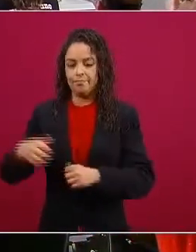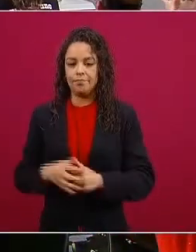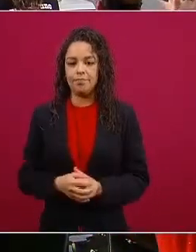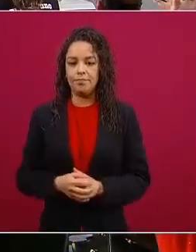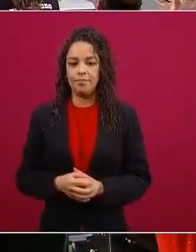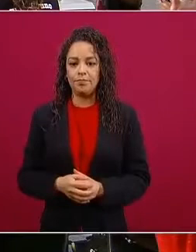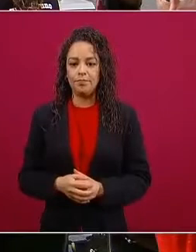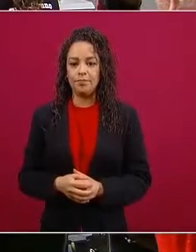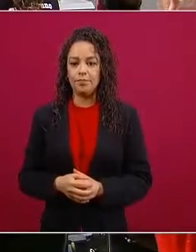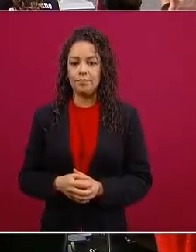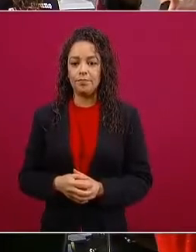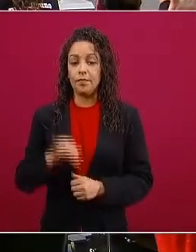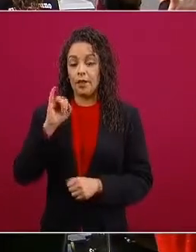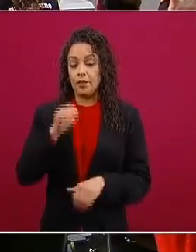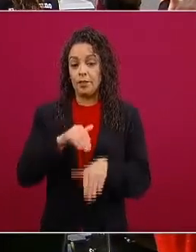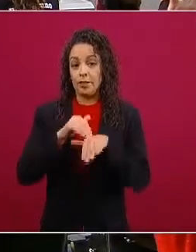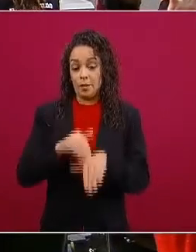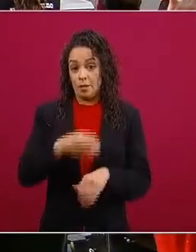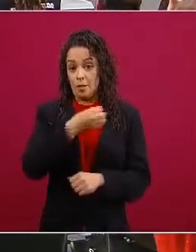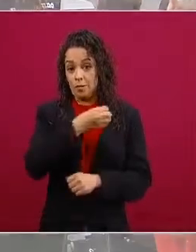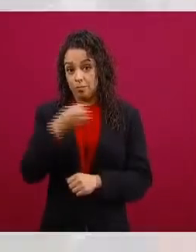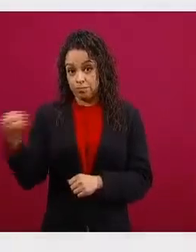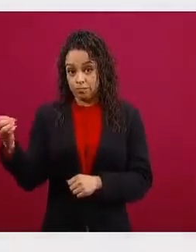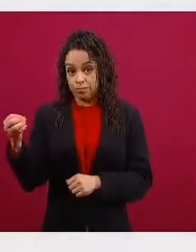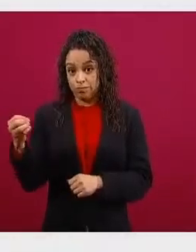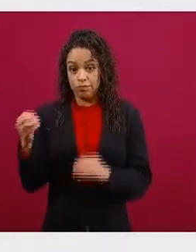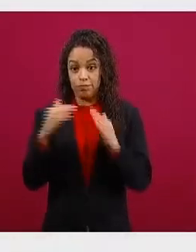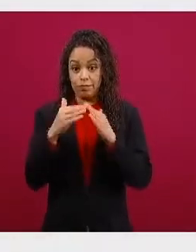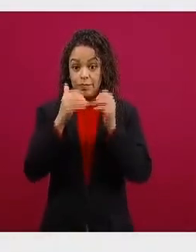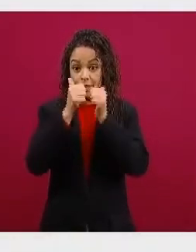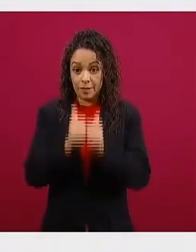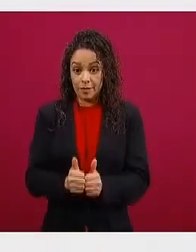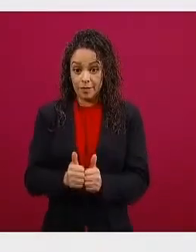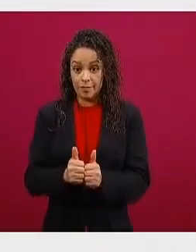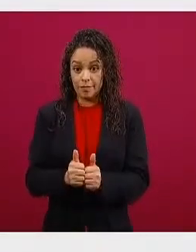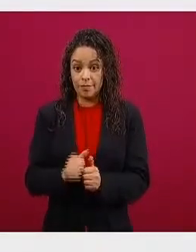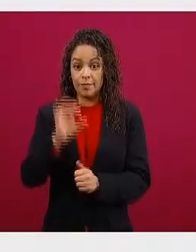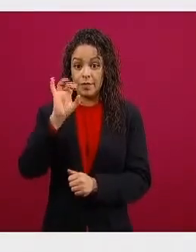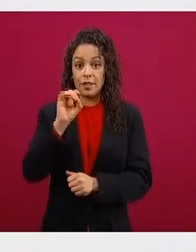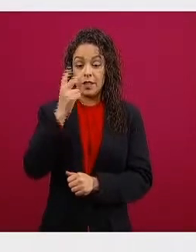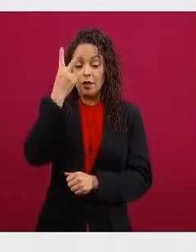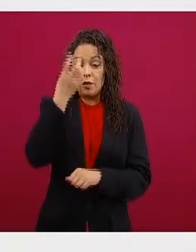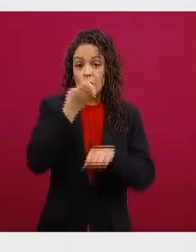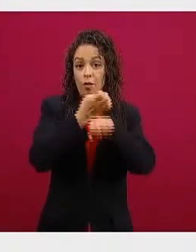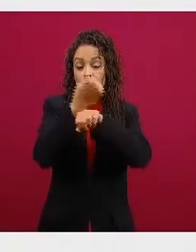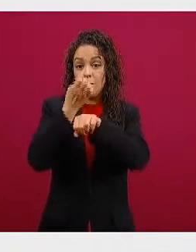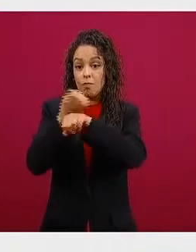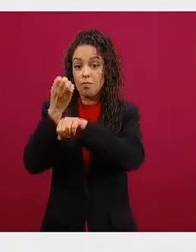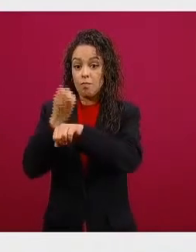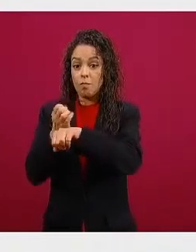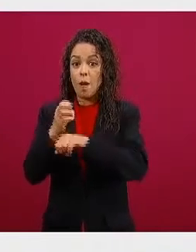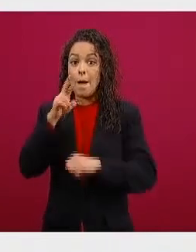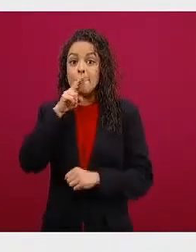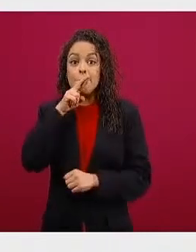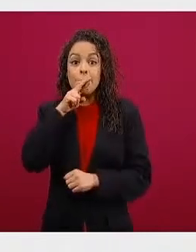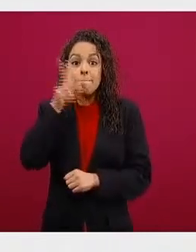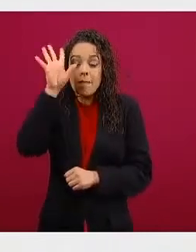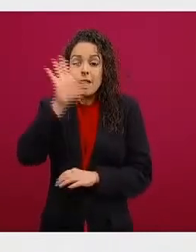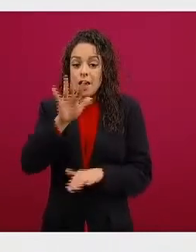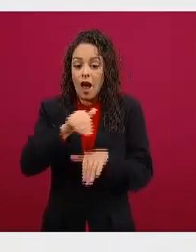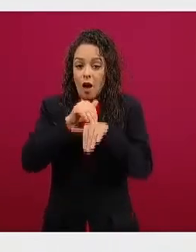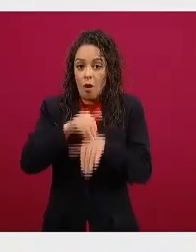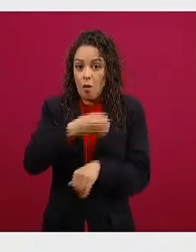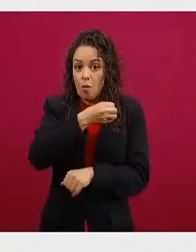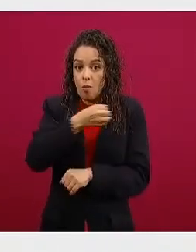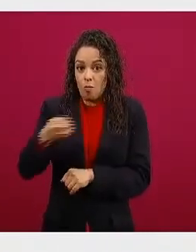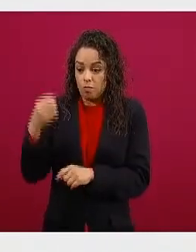estados que en cumplimiento del programa Quédate en Casa 232 estados que mejoraron su cumplimiento en la última semana o sea antes